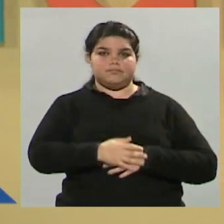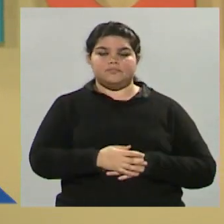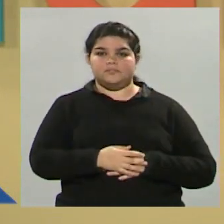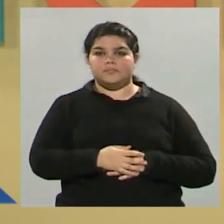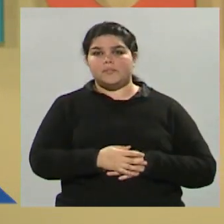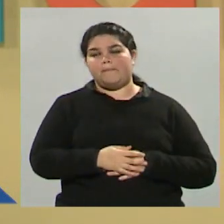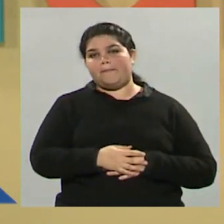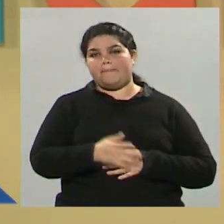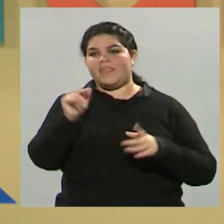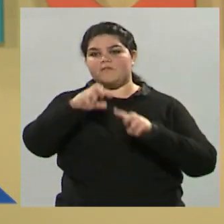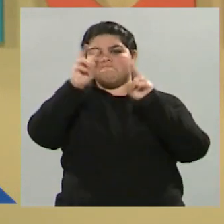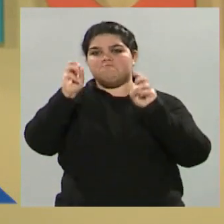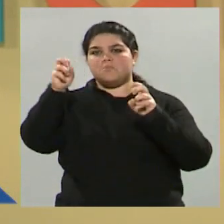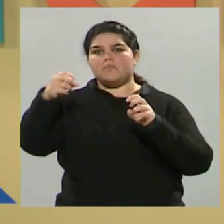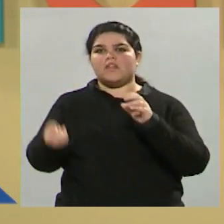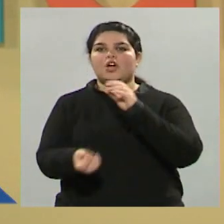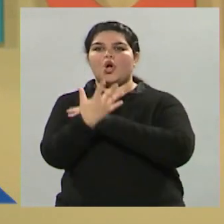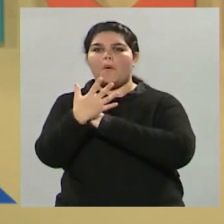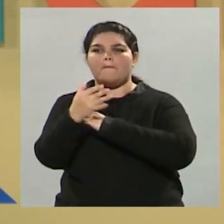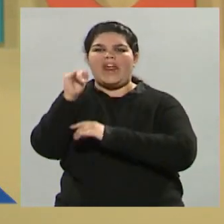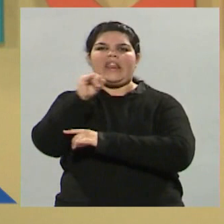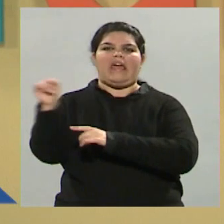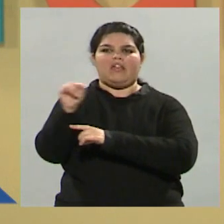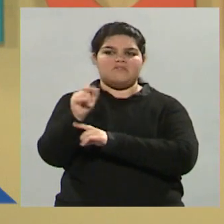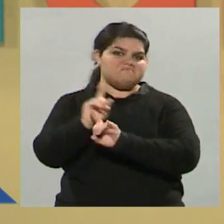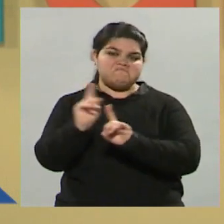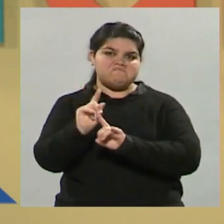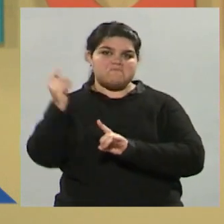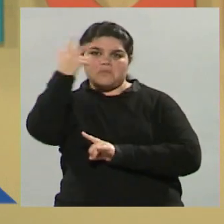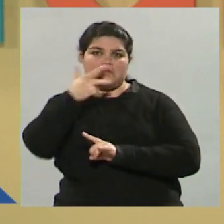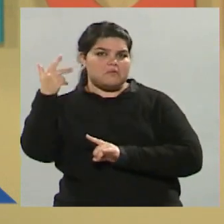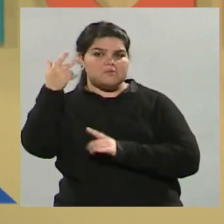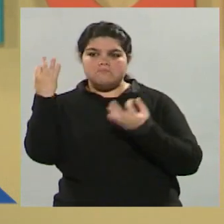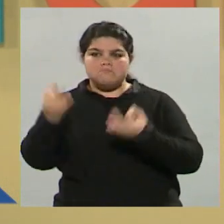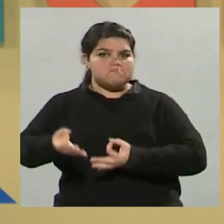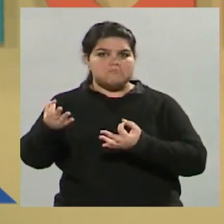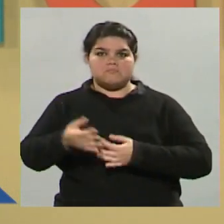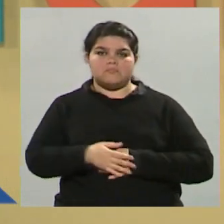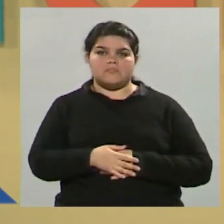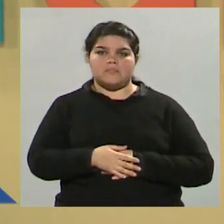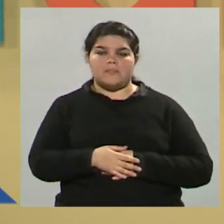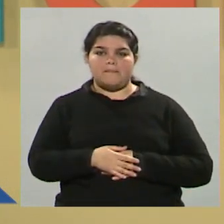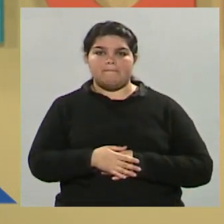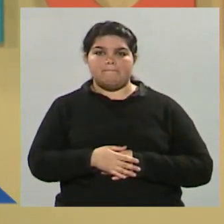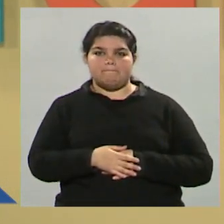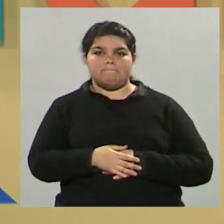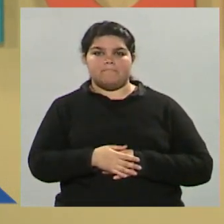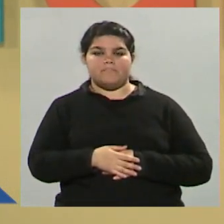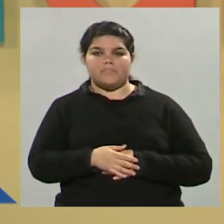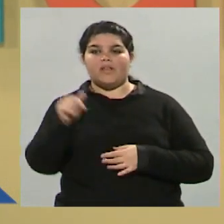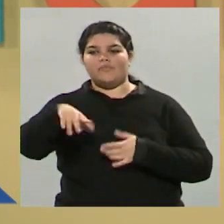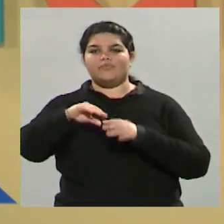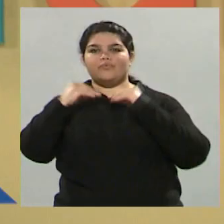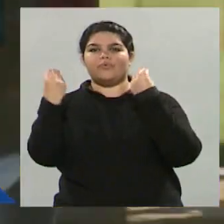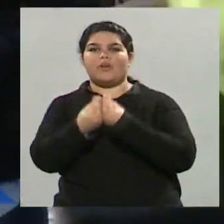Bueno, la cumbre no ha afectado negativamente la ocupación hotelera. De hecho, hay como, digamos, tres